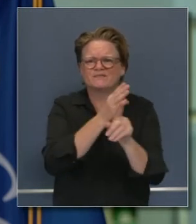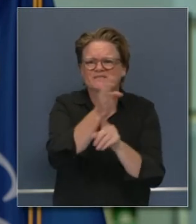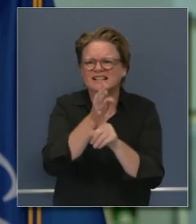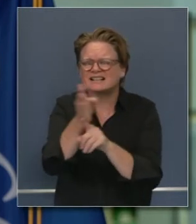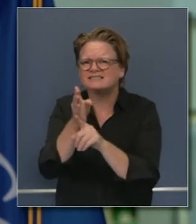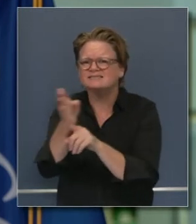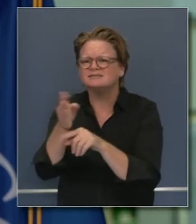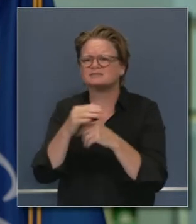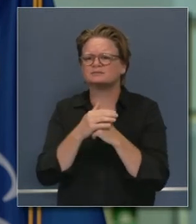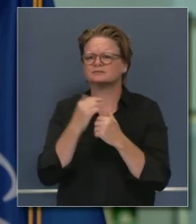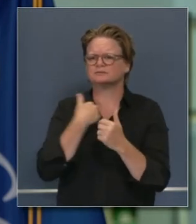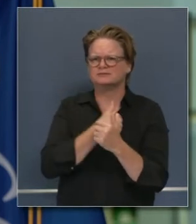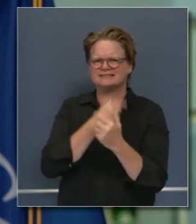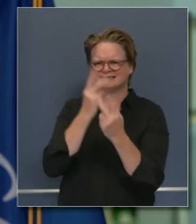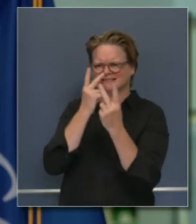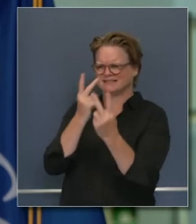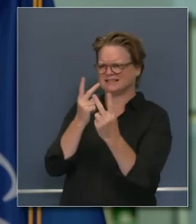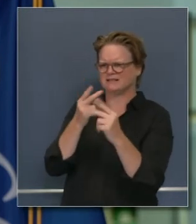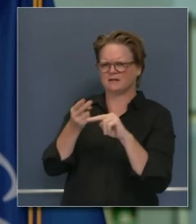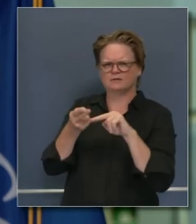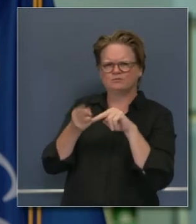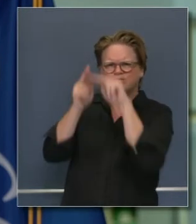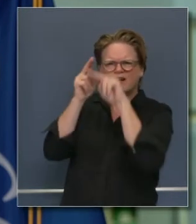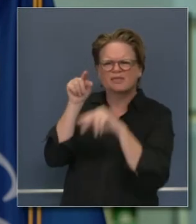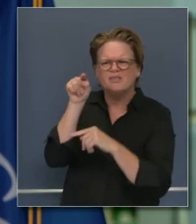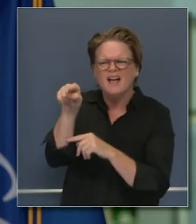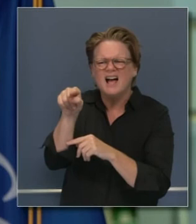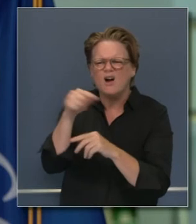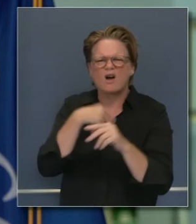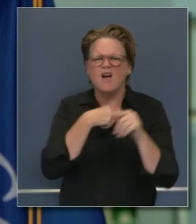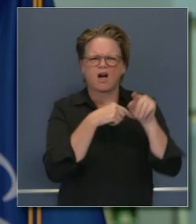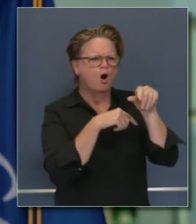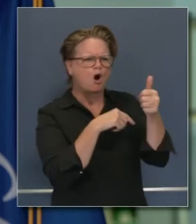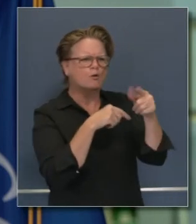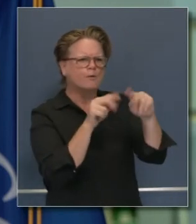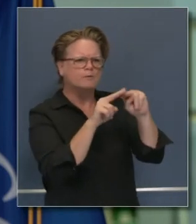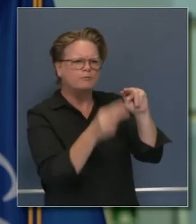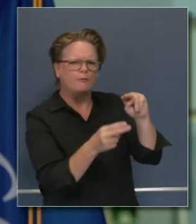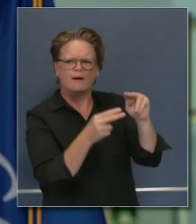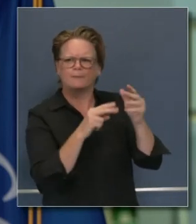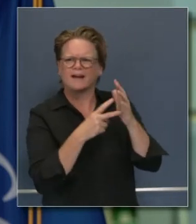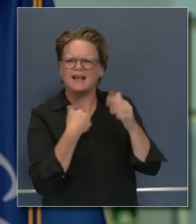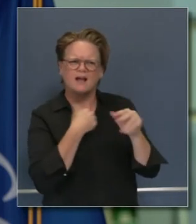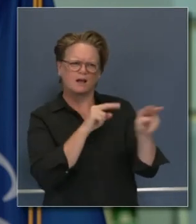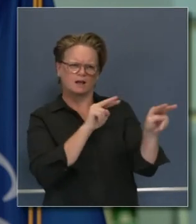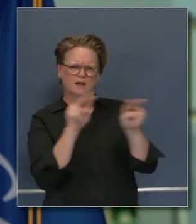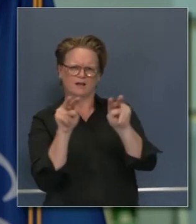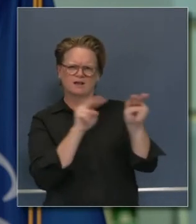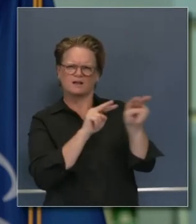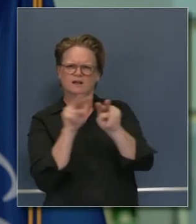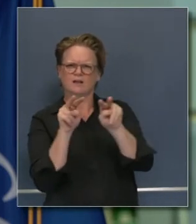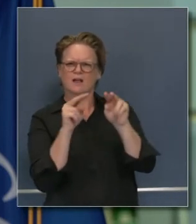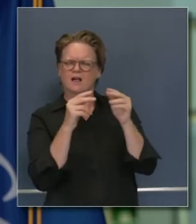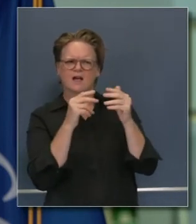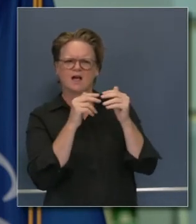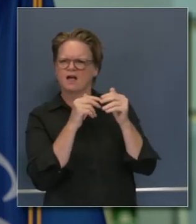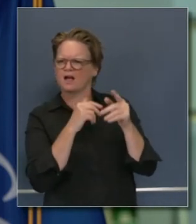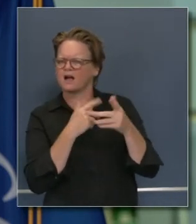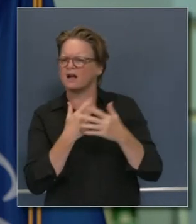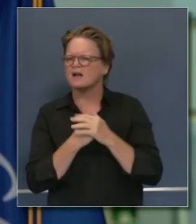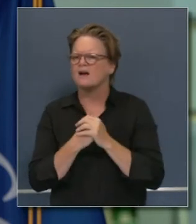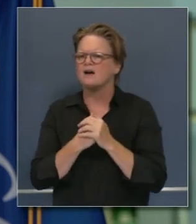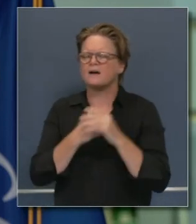parte de la pregunta y es que si estaremos creando y esas son las 8 a 10 semanas ese es el proceso estaremos